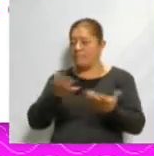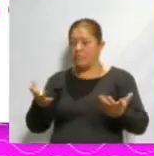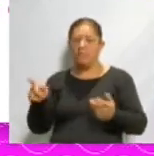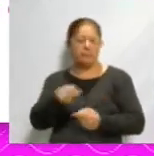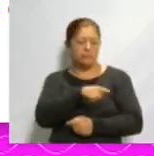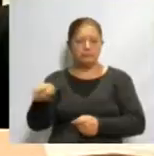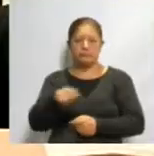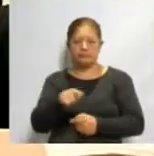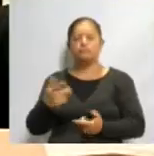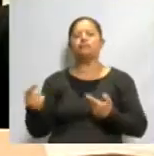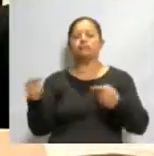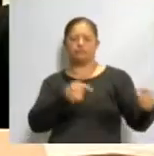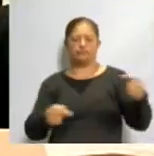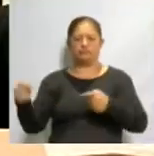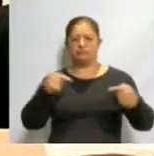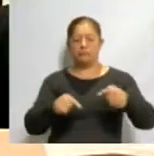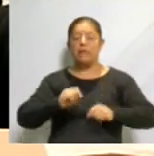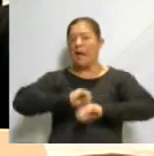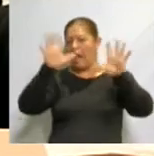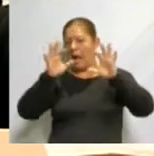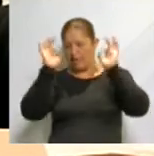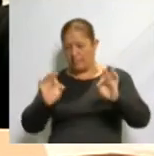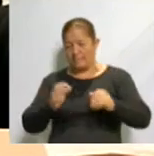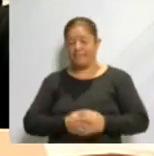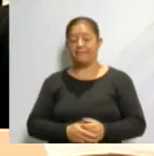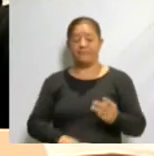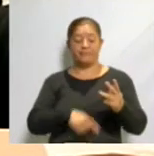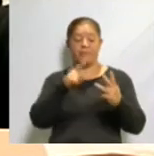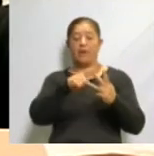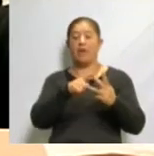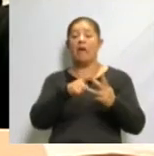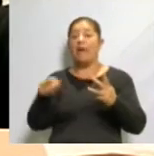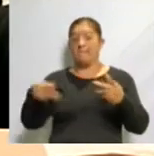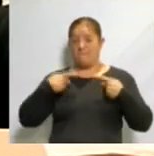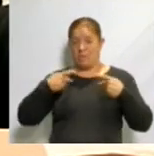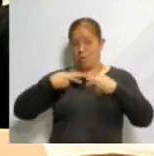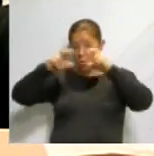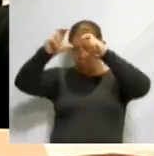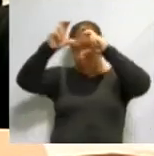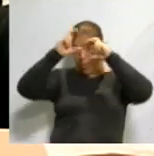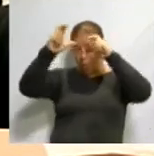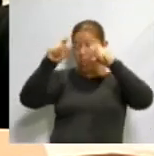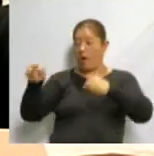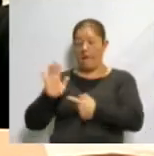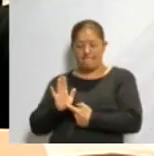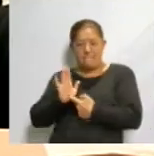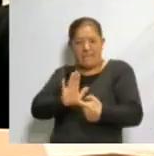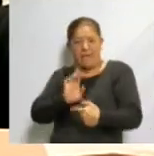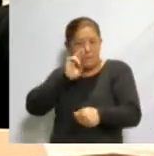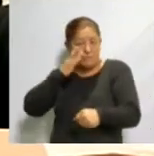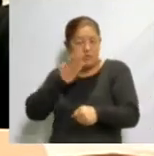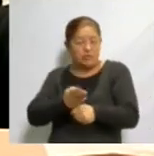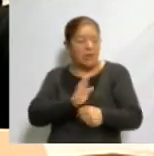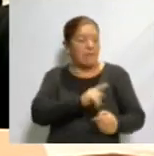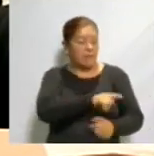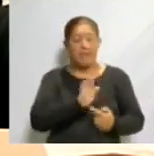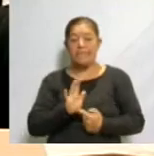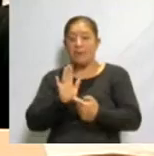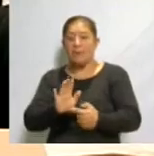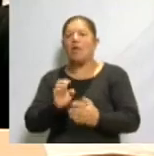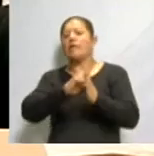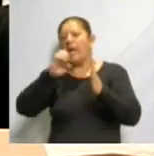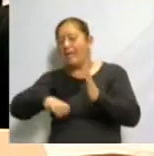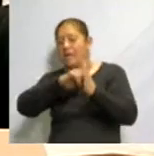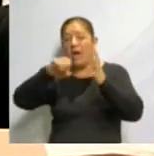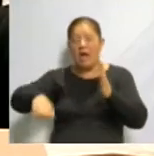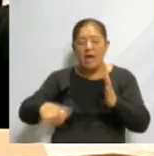coherente y clara. Expositores, son los especialistas en el tema y encargados de presentar la información, puntos de vista y ejemplos